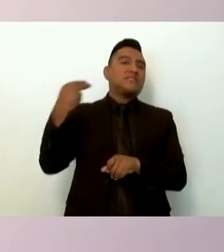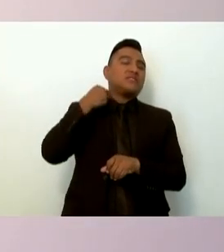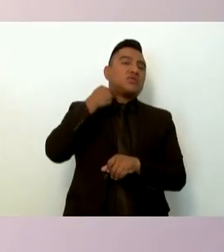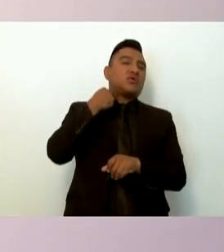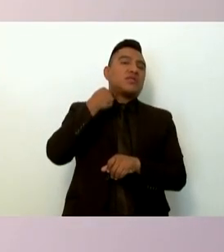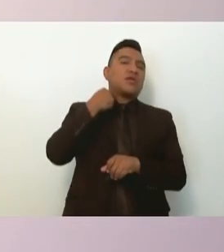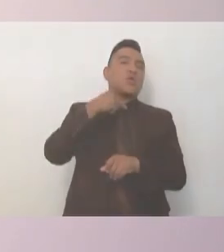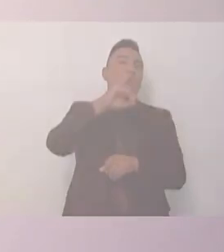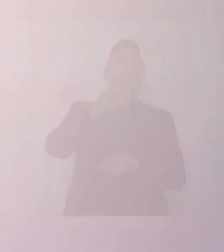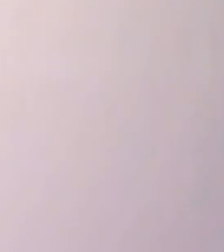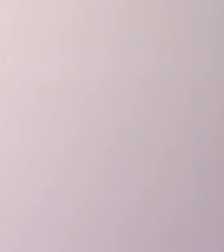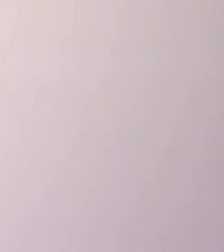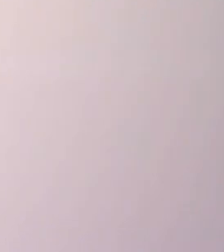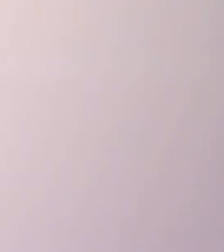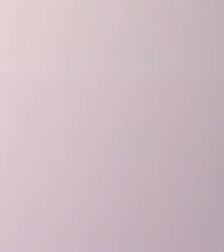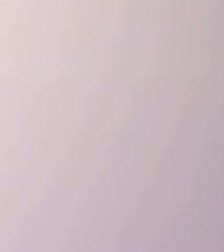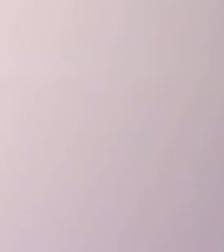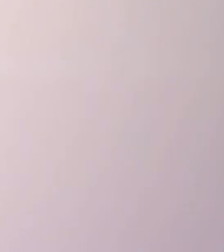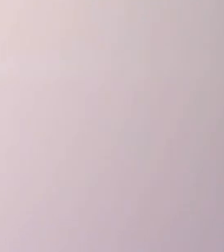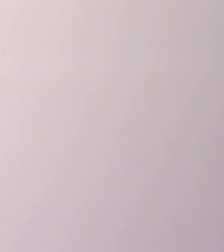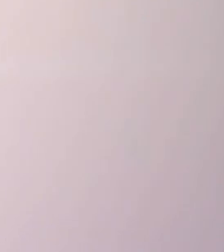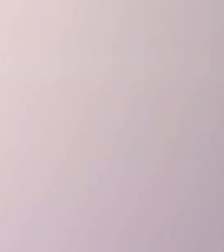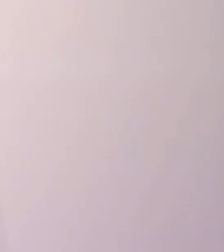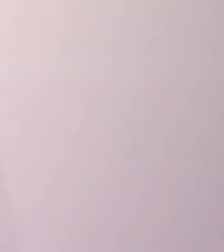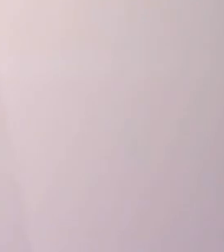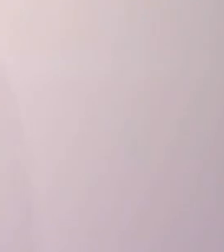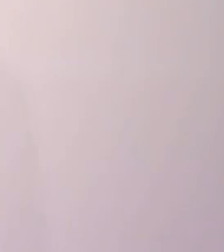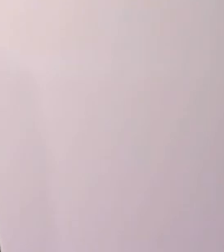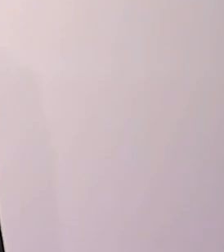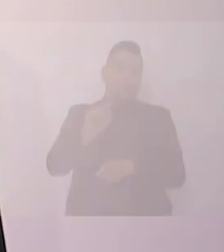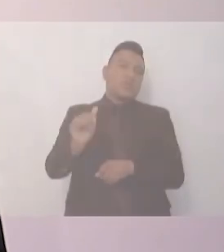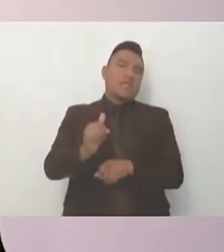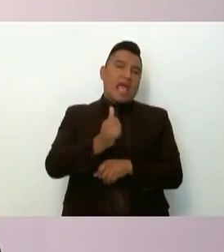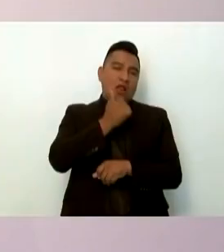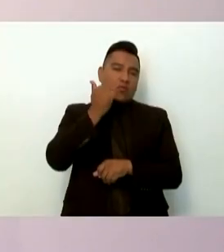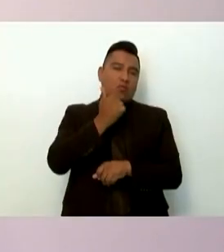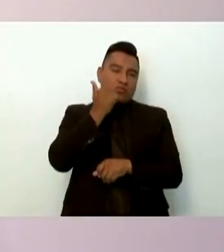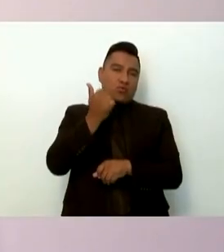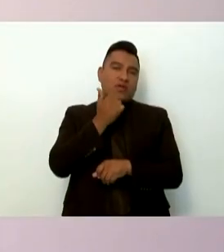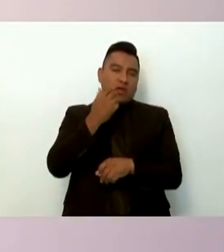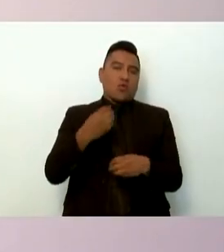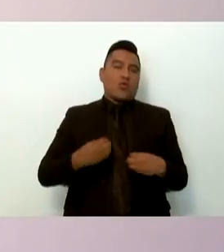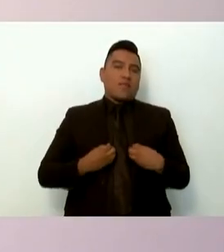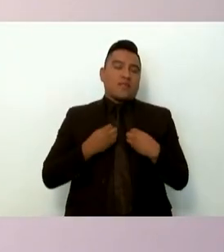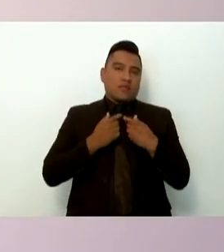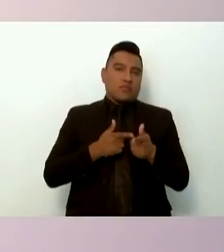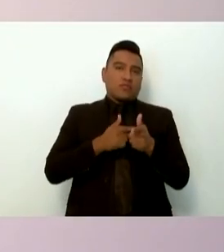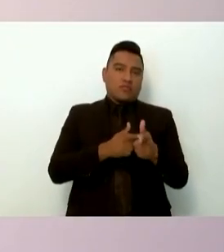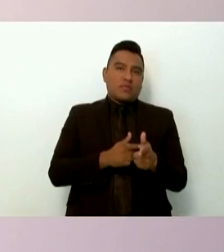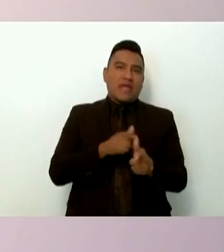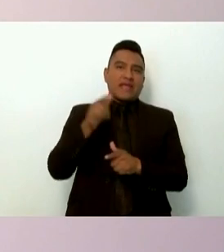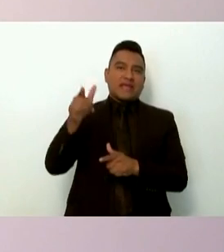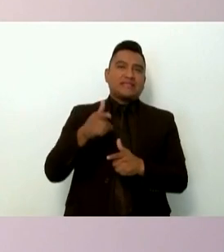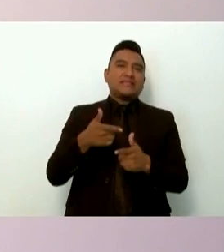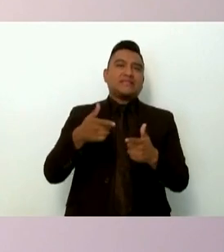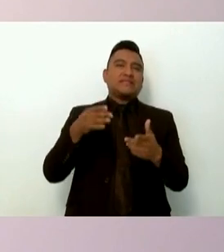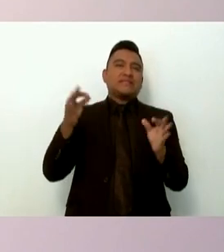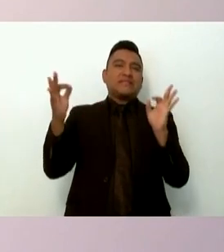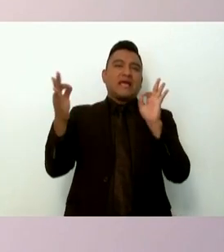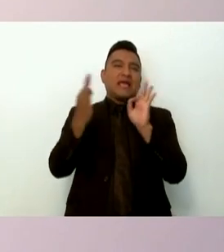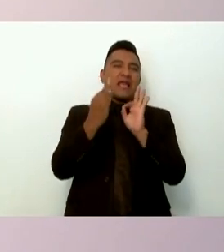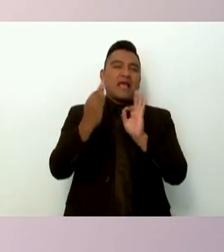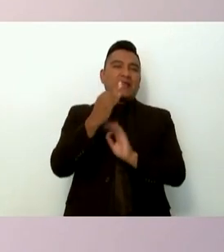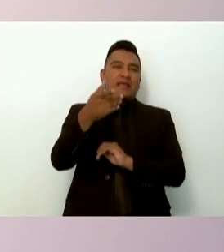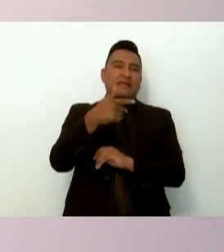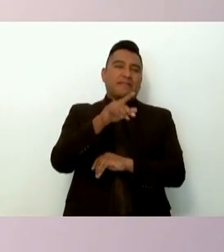quien era uno de los estudiantes que fue encontrado sin vida en la colonia Ciudad Industrial, cerca del C4 de la mañana del